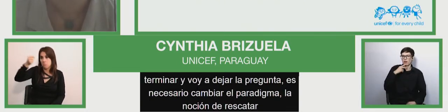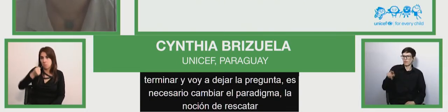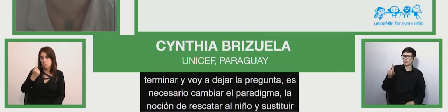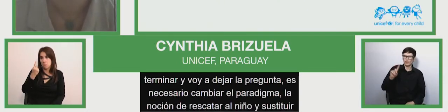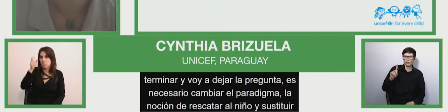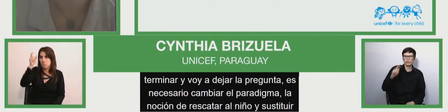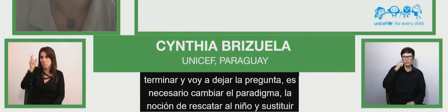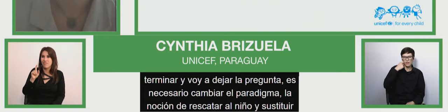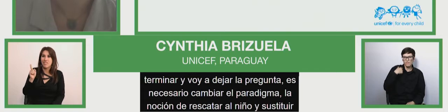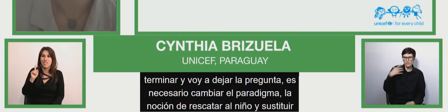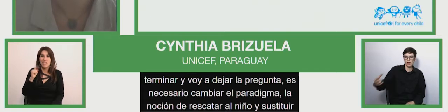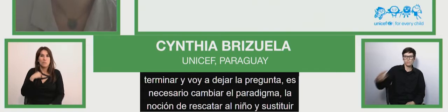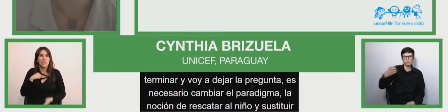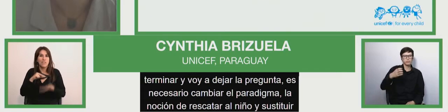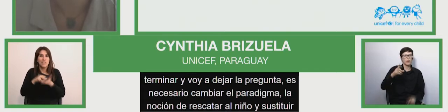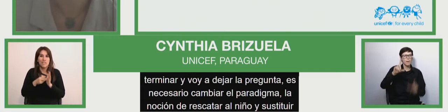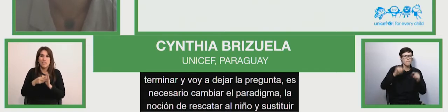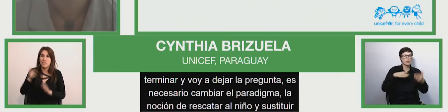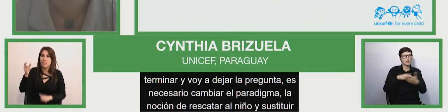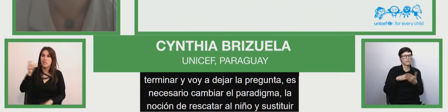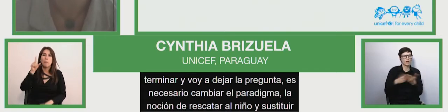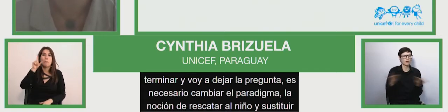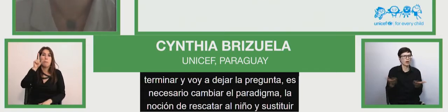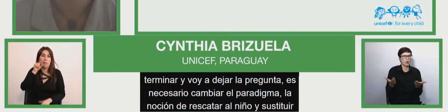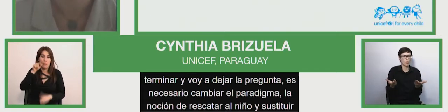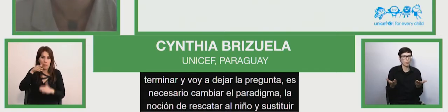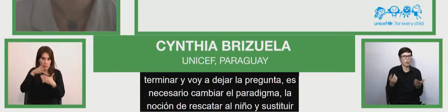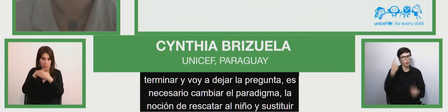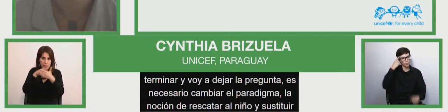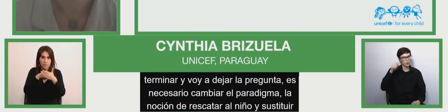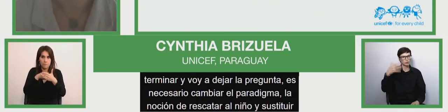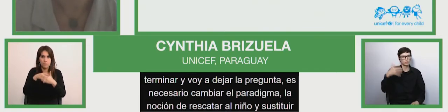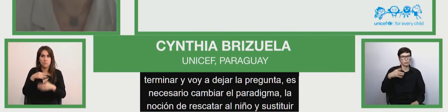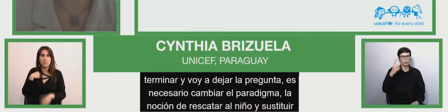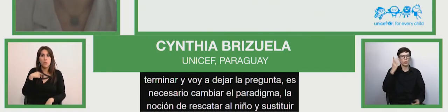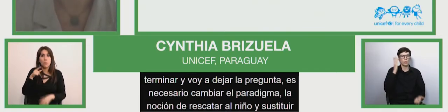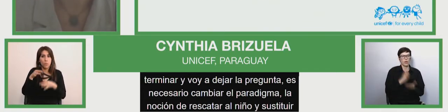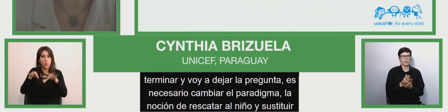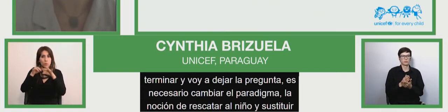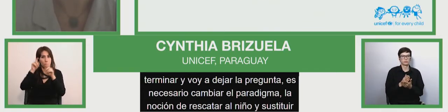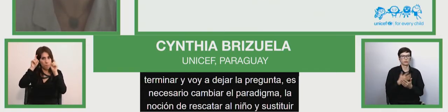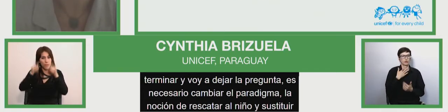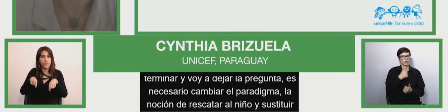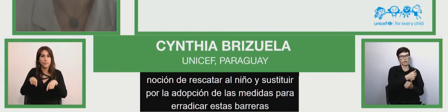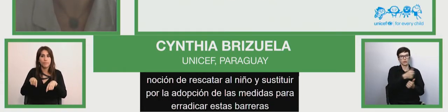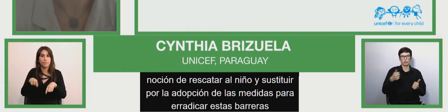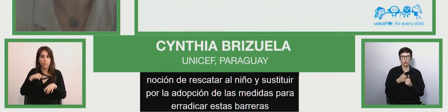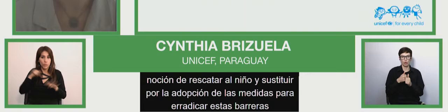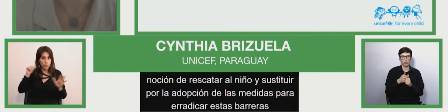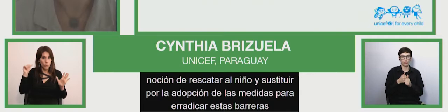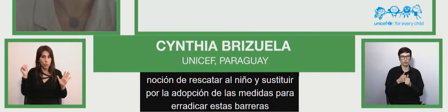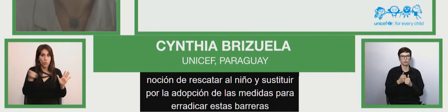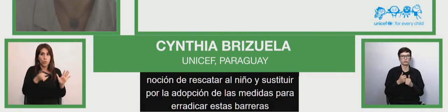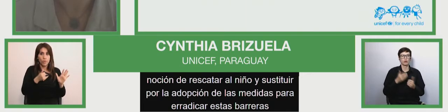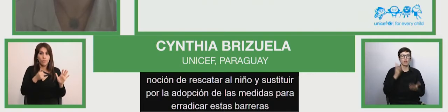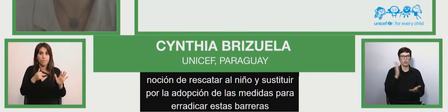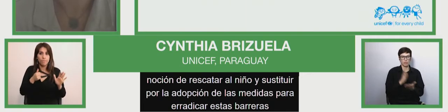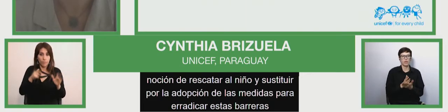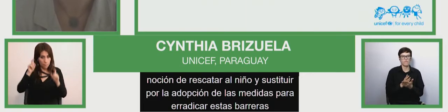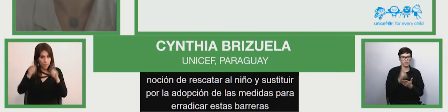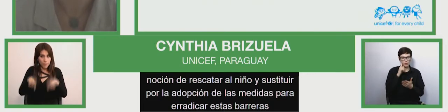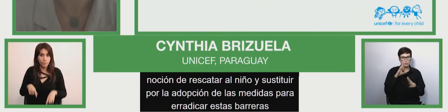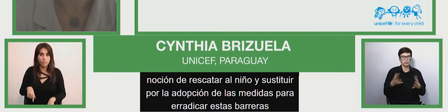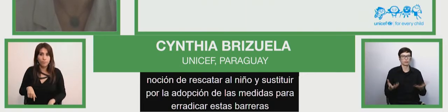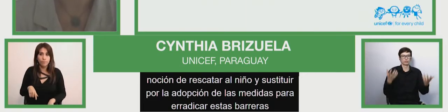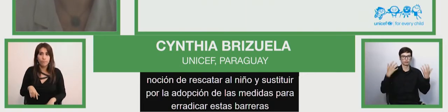barreras es importante, pero es una decisión que colectivamente la tendremos que